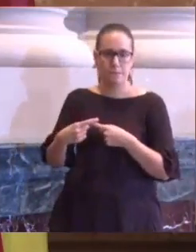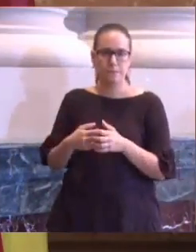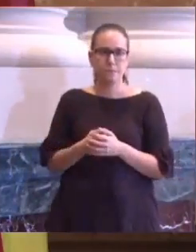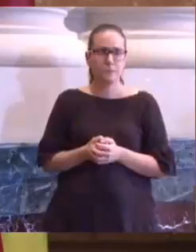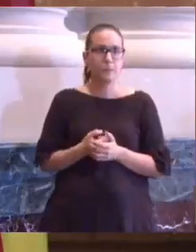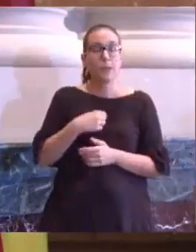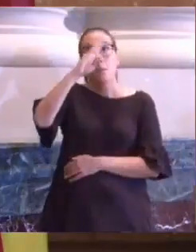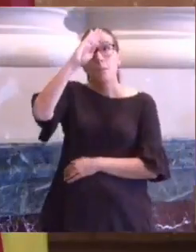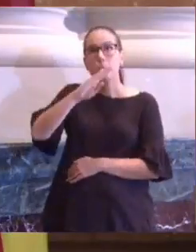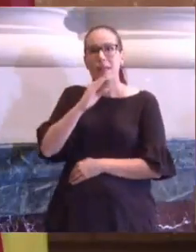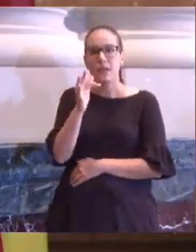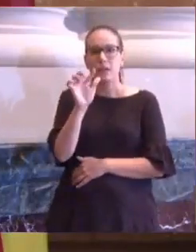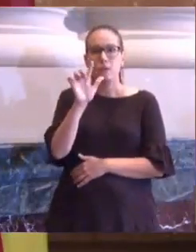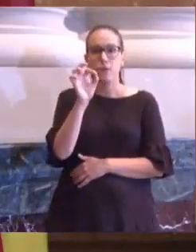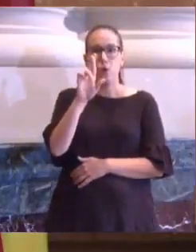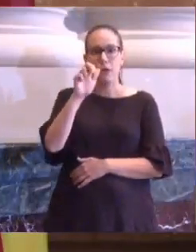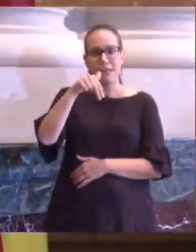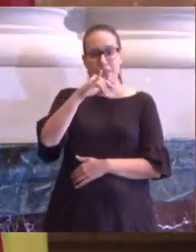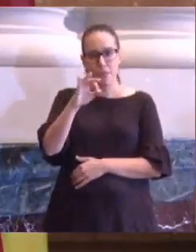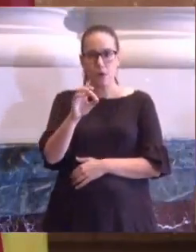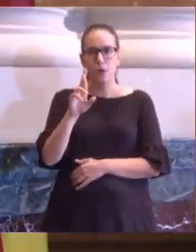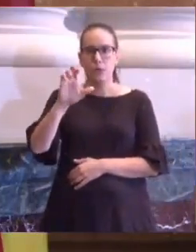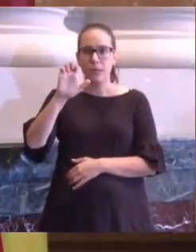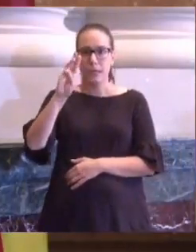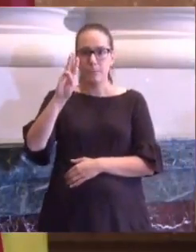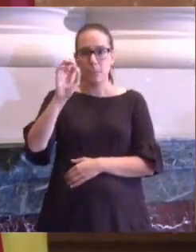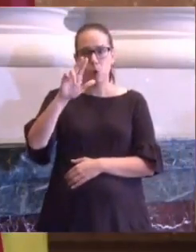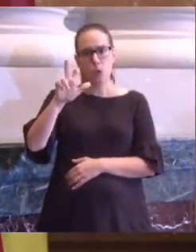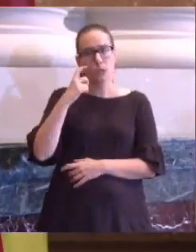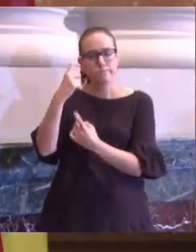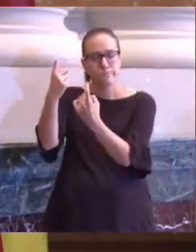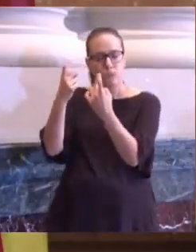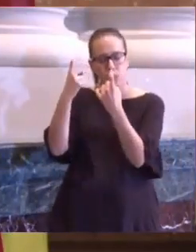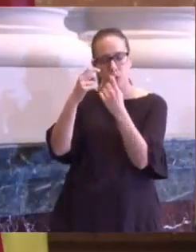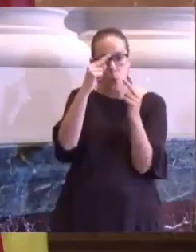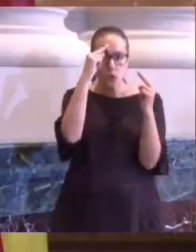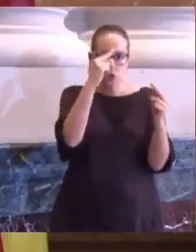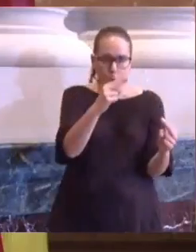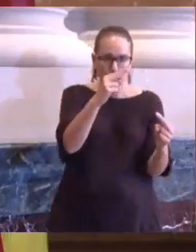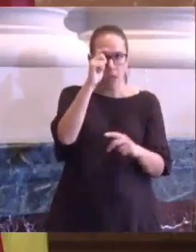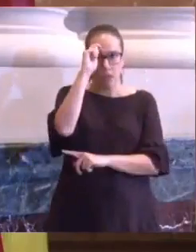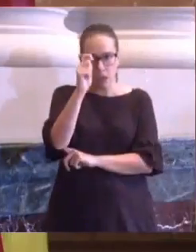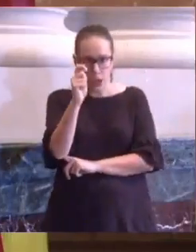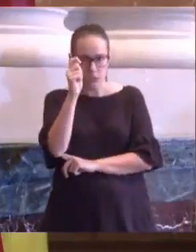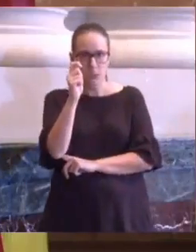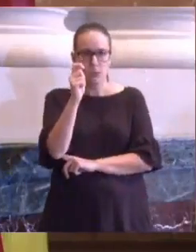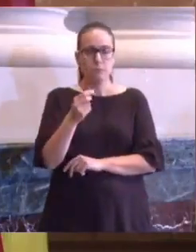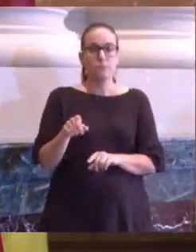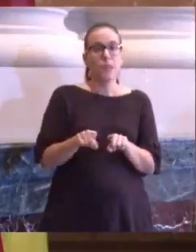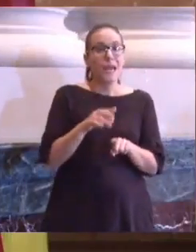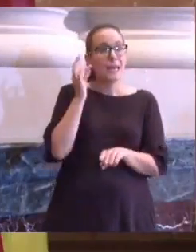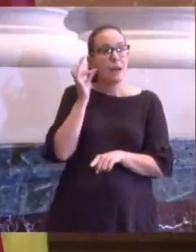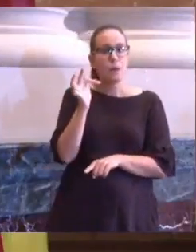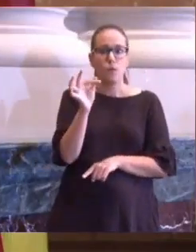A mi padre, Florencio Repolles, que nos educó en la tolerancia y en respeto. A mi hermano